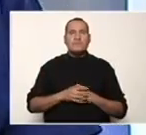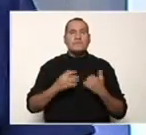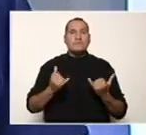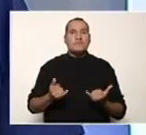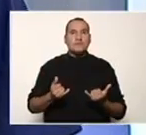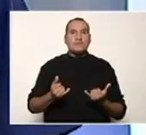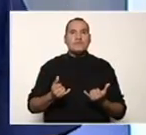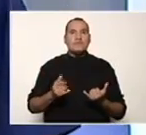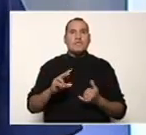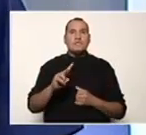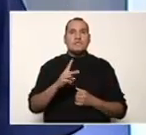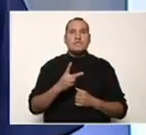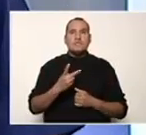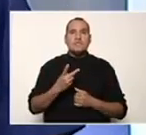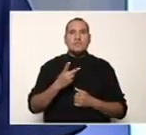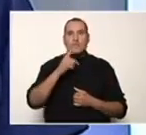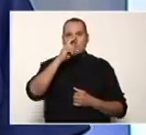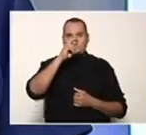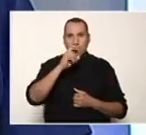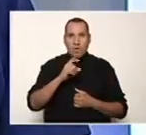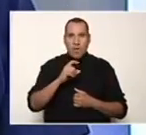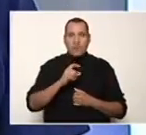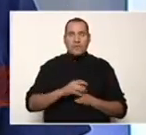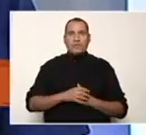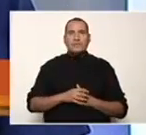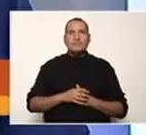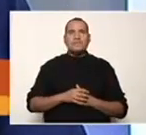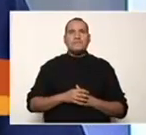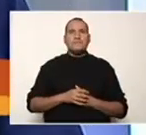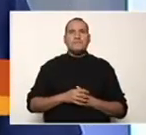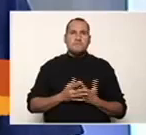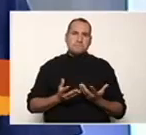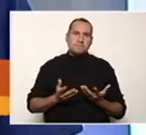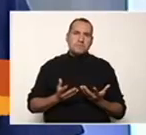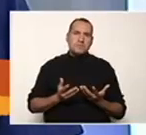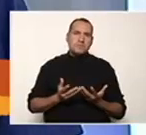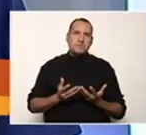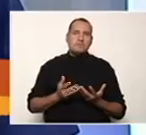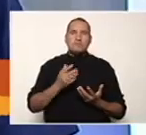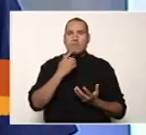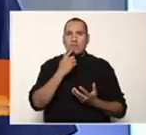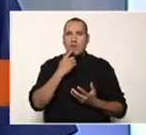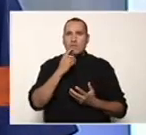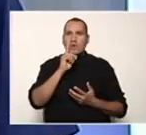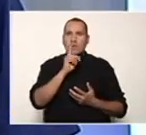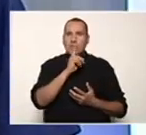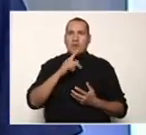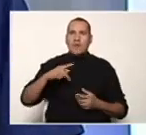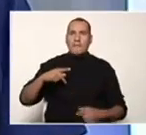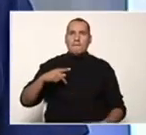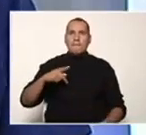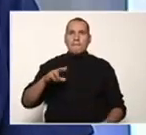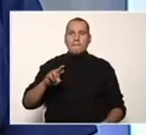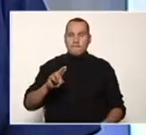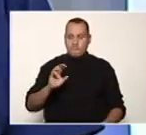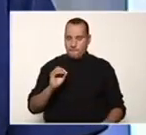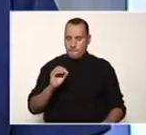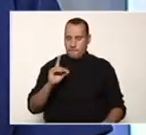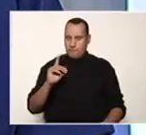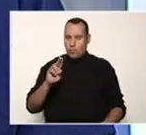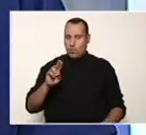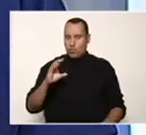continuamos con segundo año. Para segundo año vamos a ver tres casos de producto notable. Muy importante